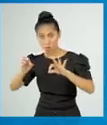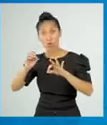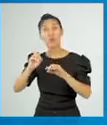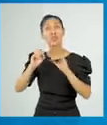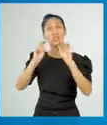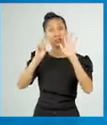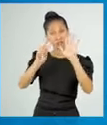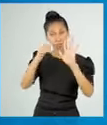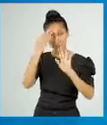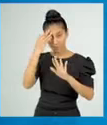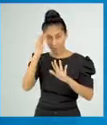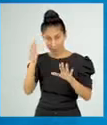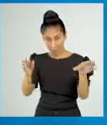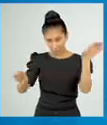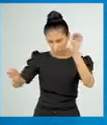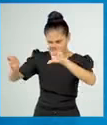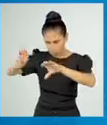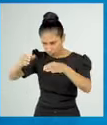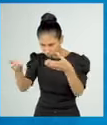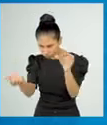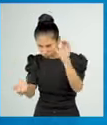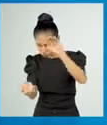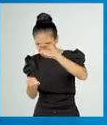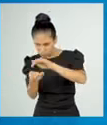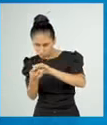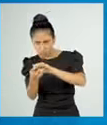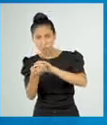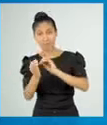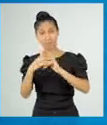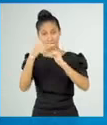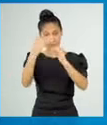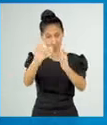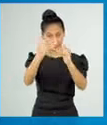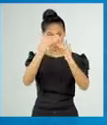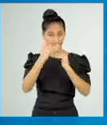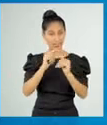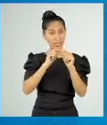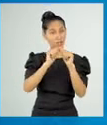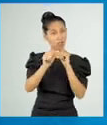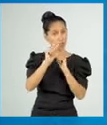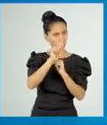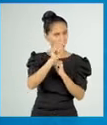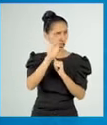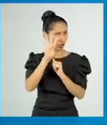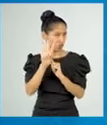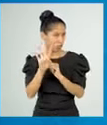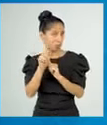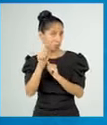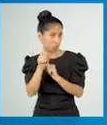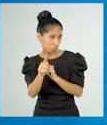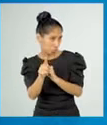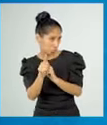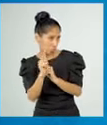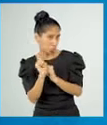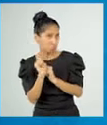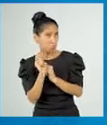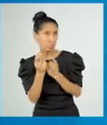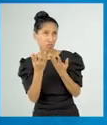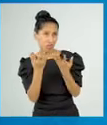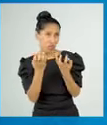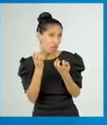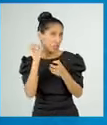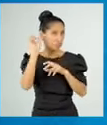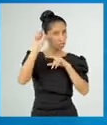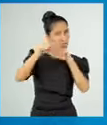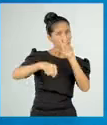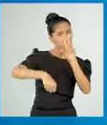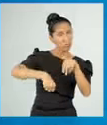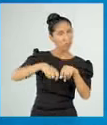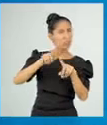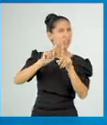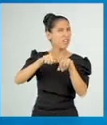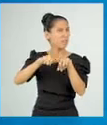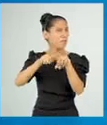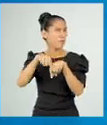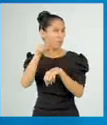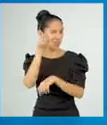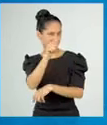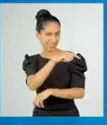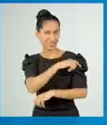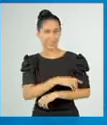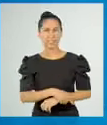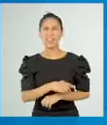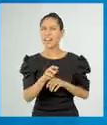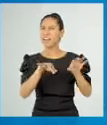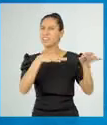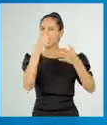apto para usarse. El paso catorce es opcional. Si no estás conforme con la figura que obtuviste al sacarlo del molde,